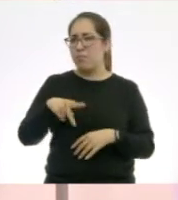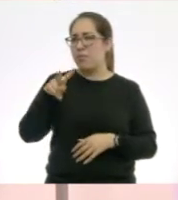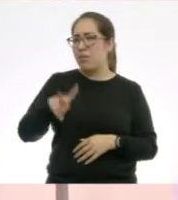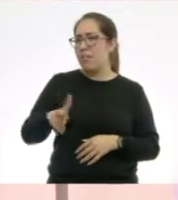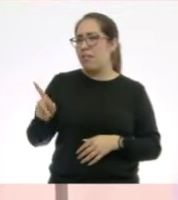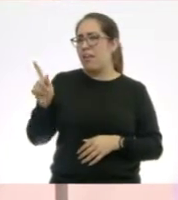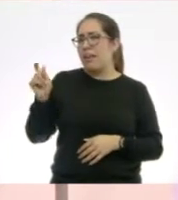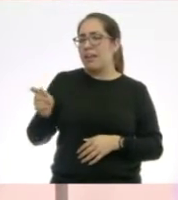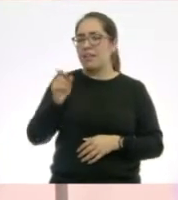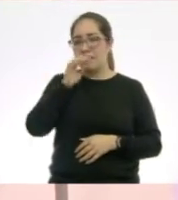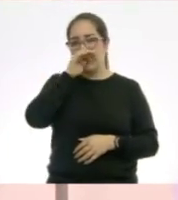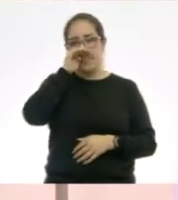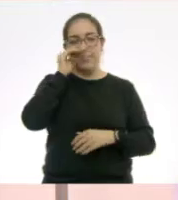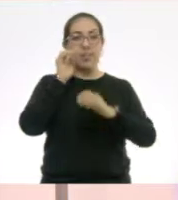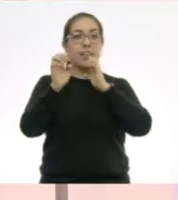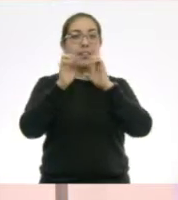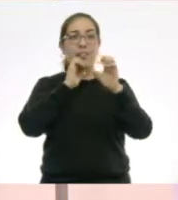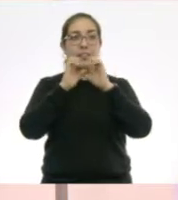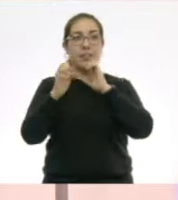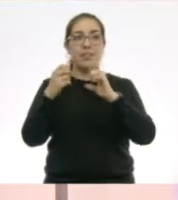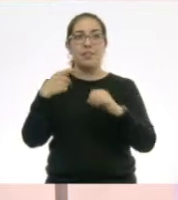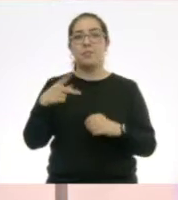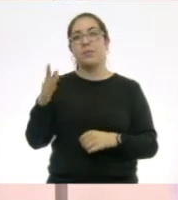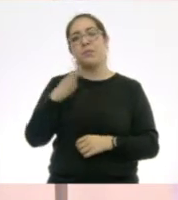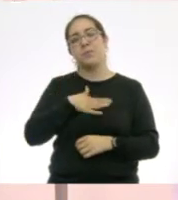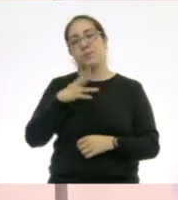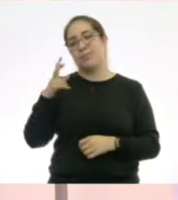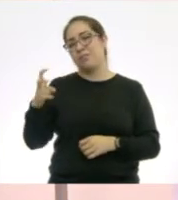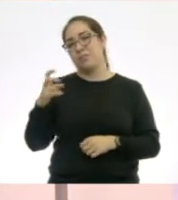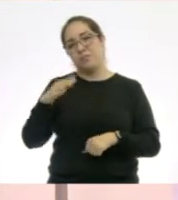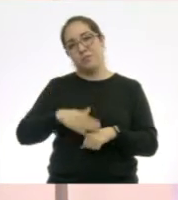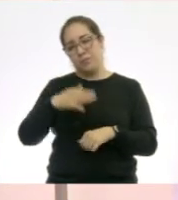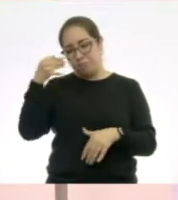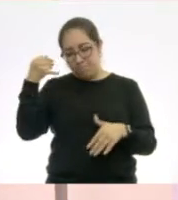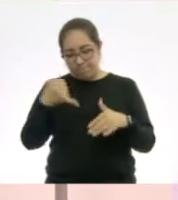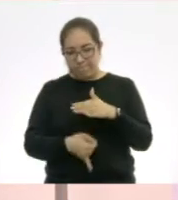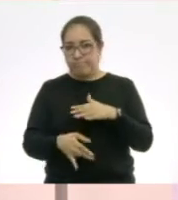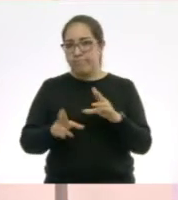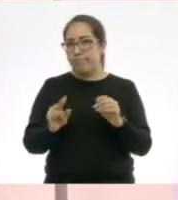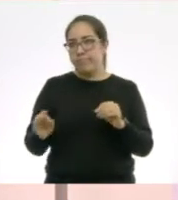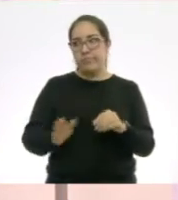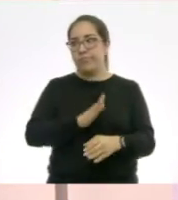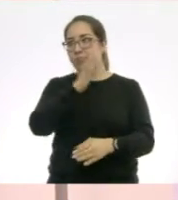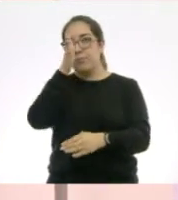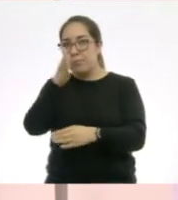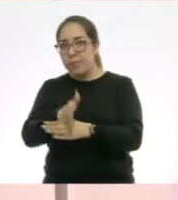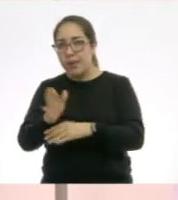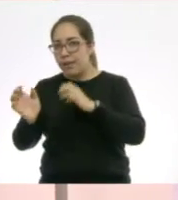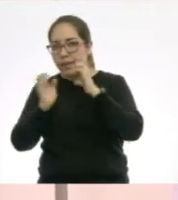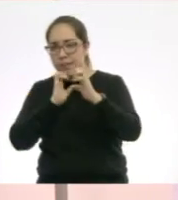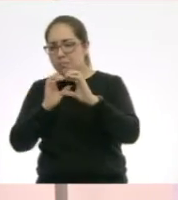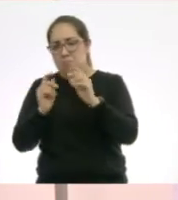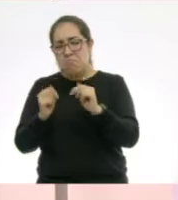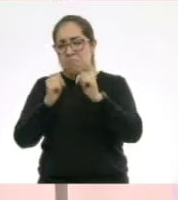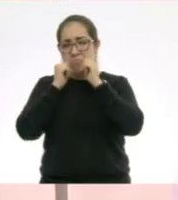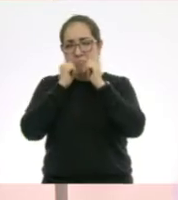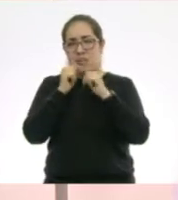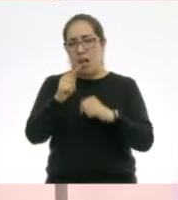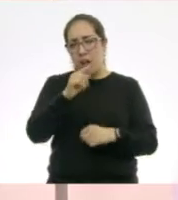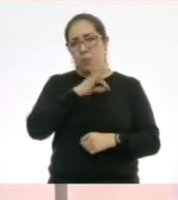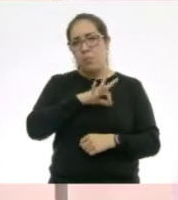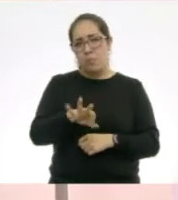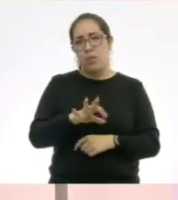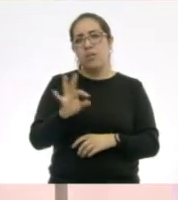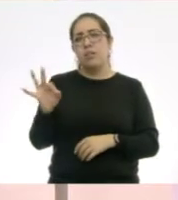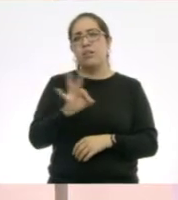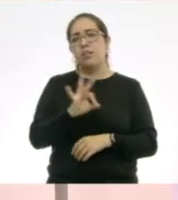entrevista. Pero bueno, la situación no nos permite ir a los lugares para entrevistar. Entonces, pues hasta lo pueden hacer, si es posible,